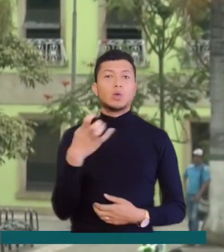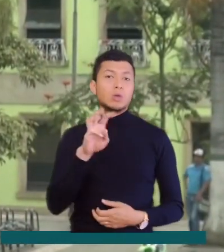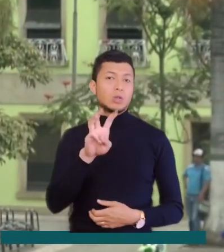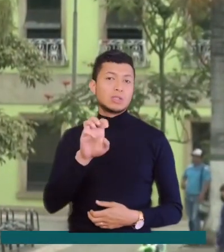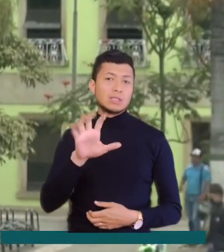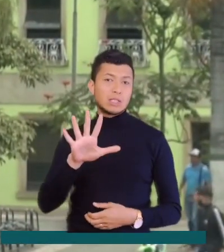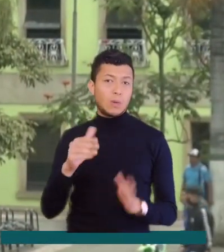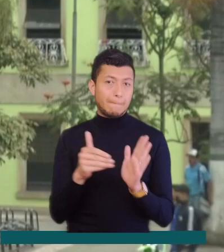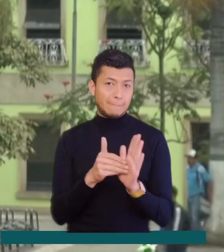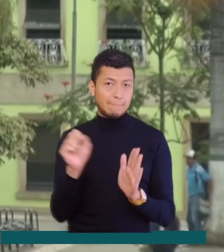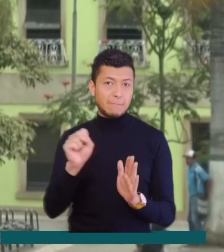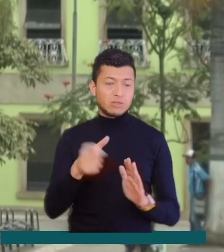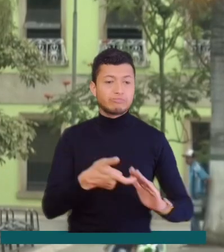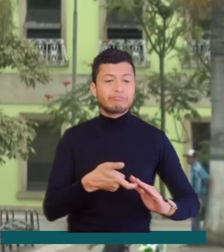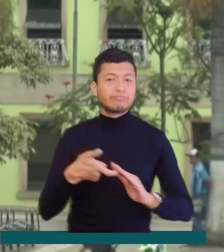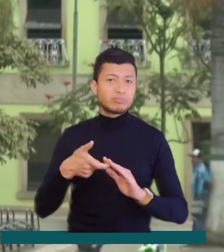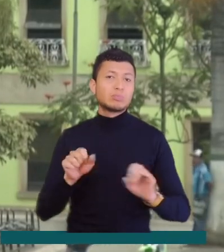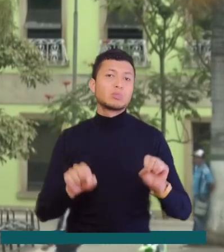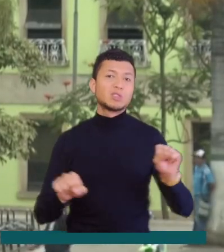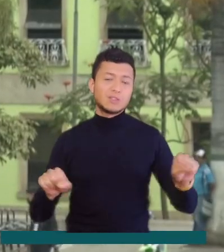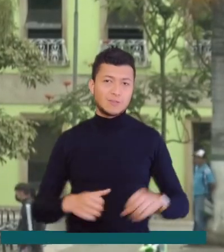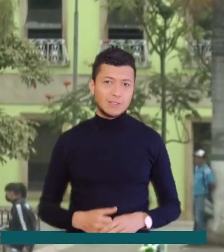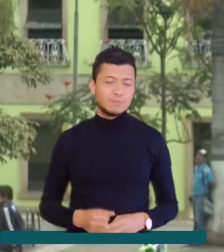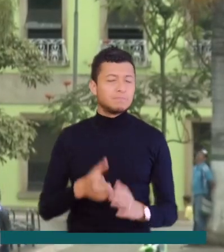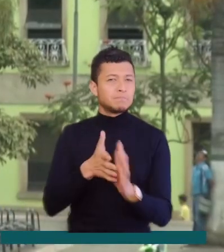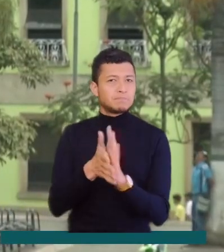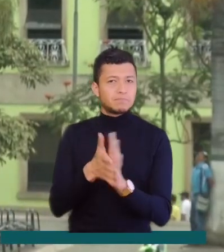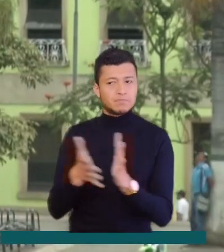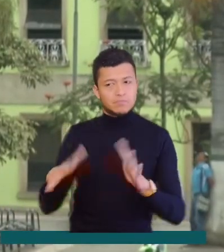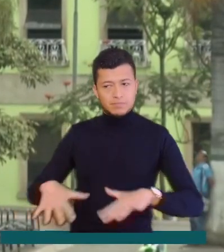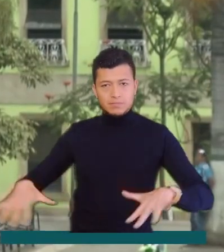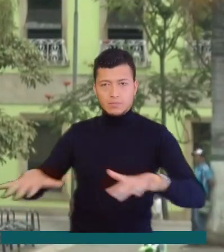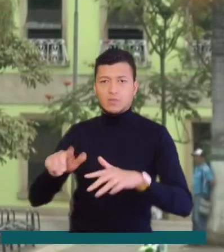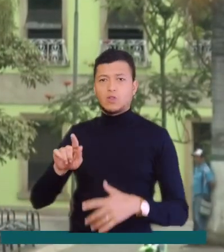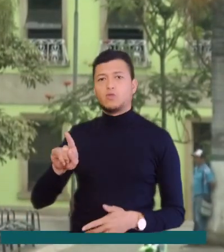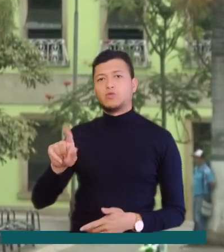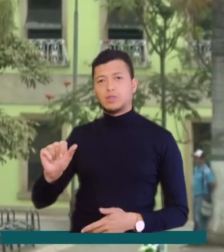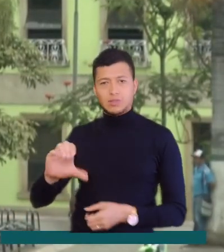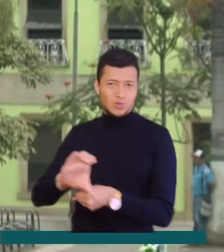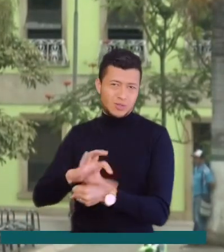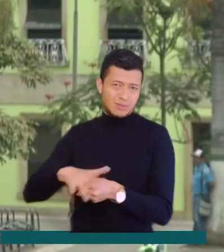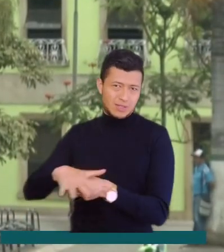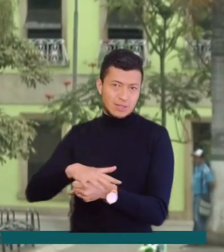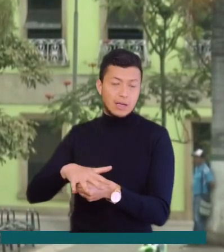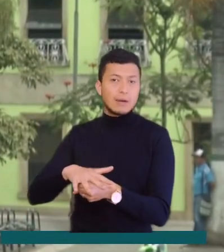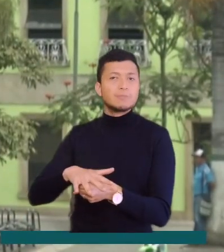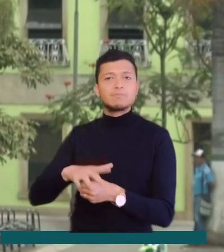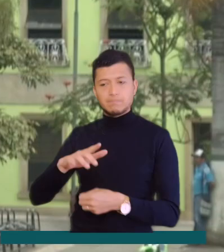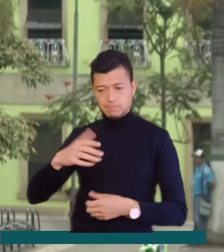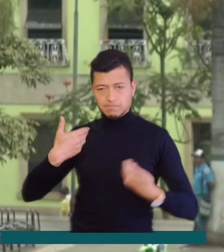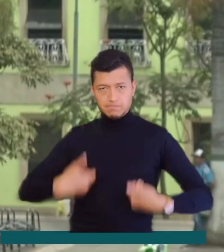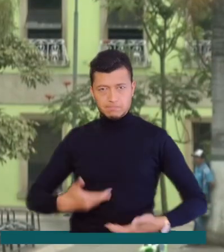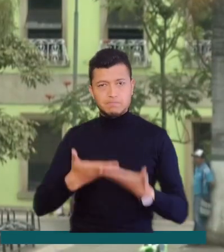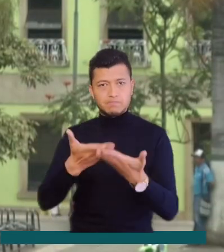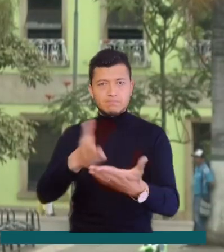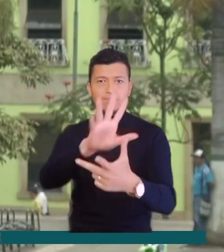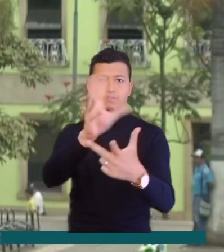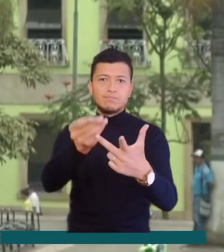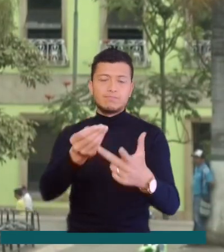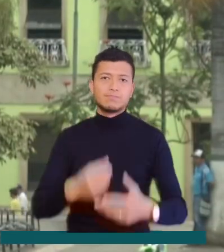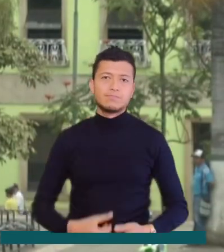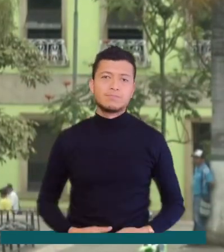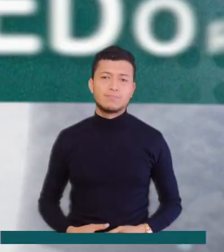485 mil pesos. Por el momento de la información, desde Fusagasugá, Cundinamarca, Alejandro Mejía, enlace 13.